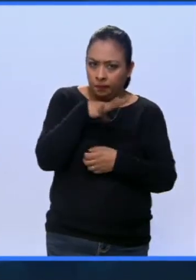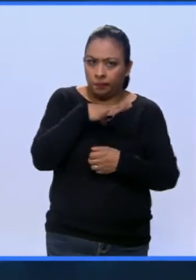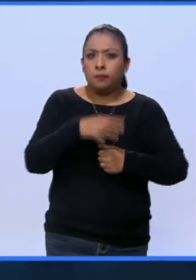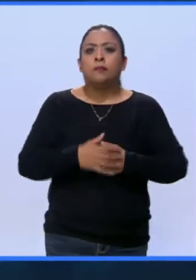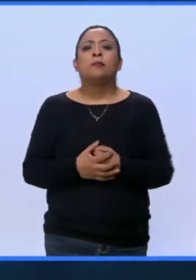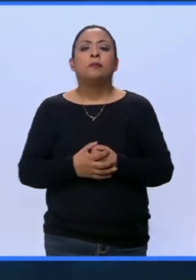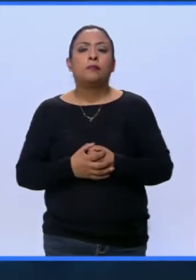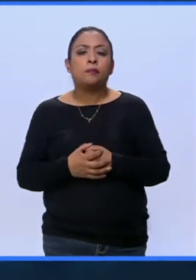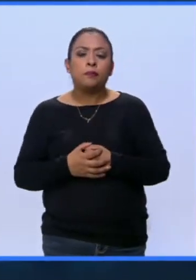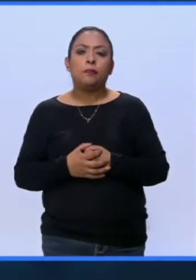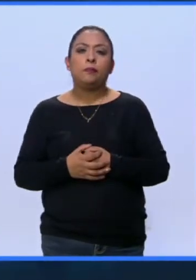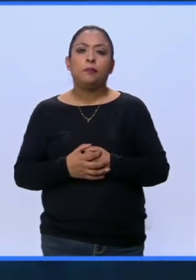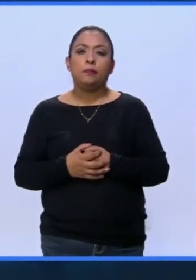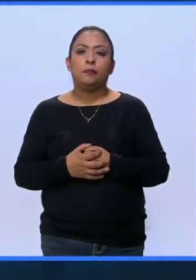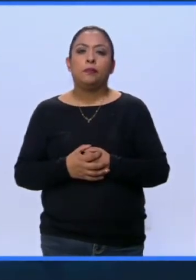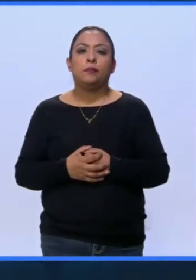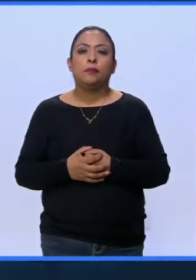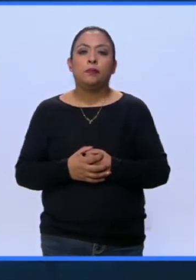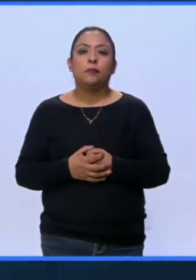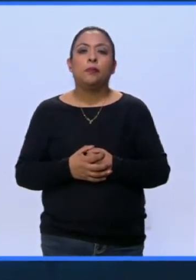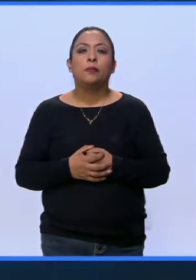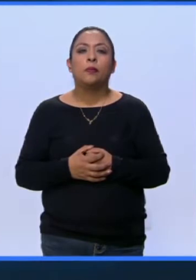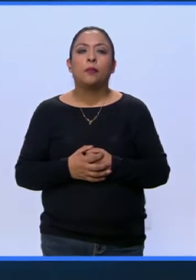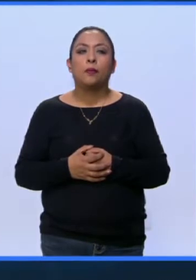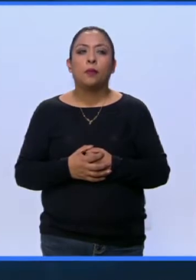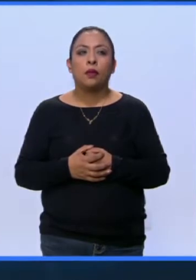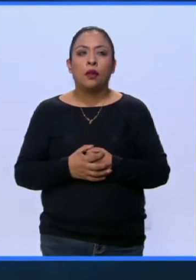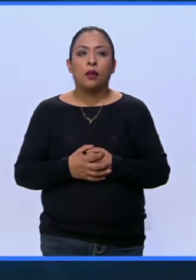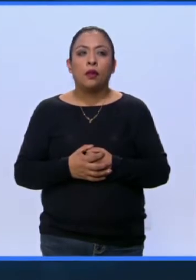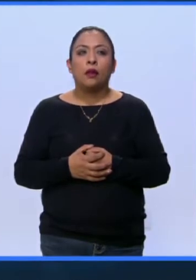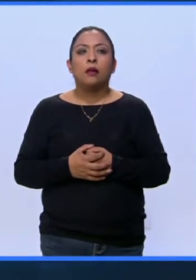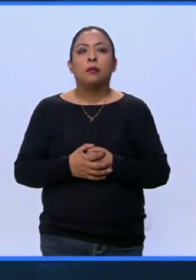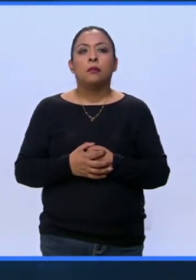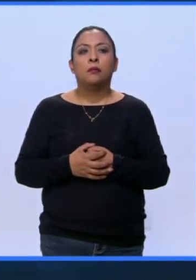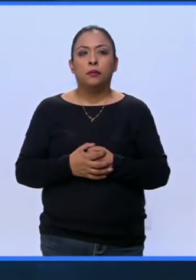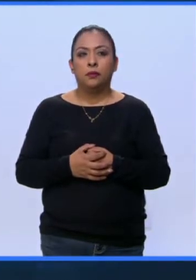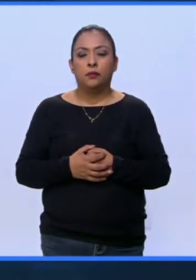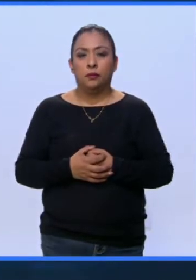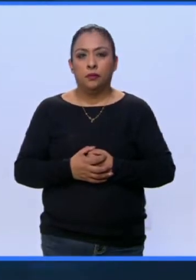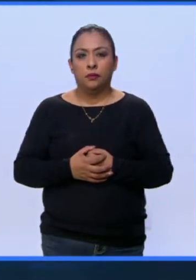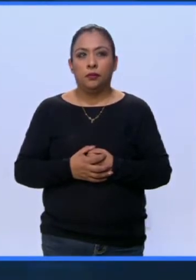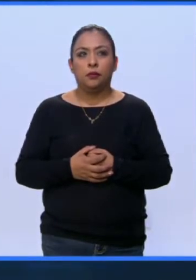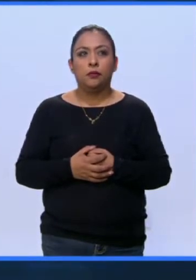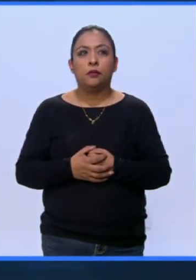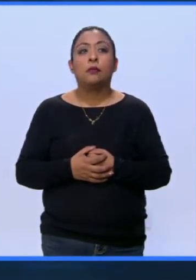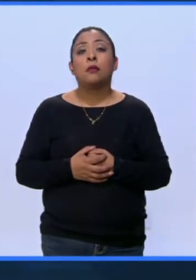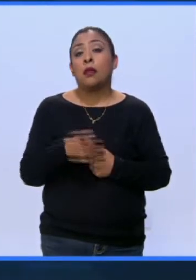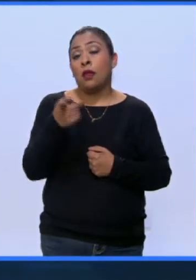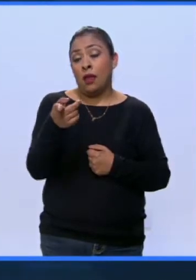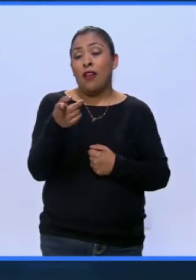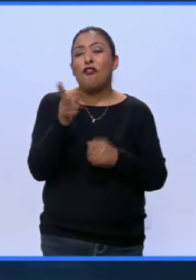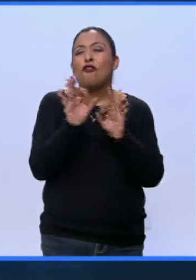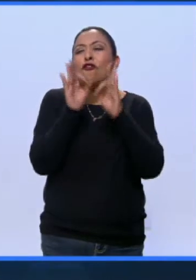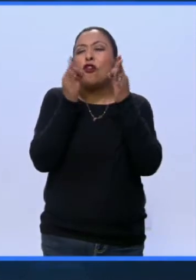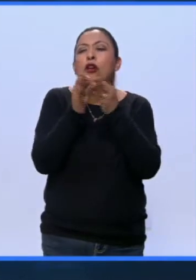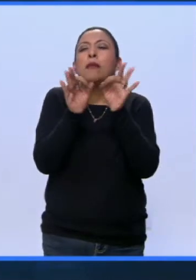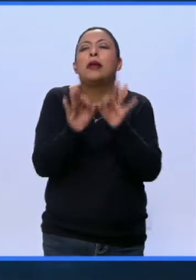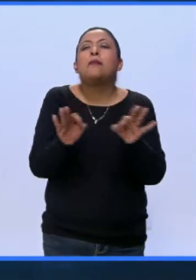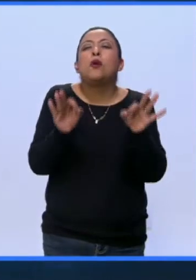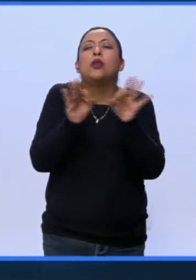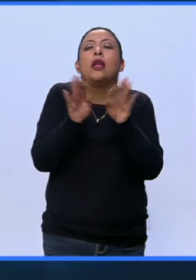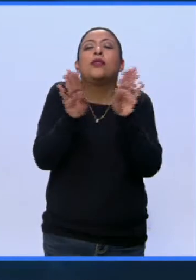entonces queremos más mostrar la nuestra solidariedad. El mejor modo para hacerlo es